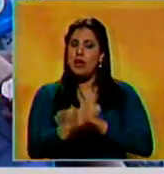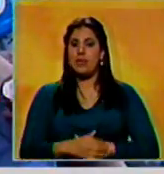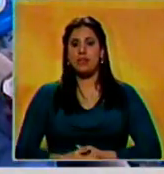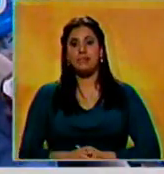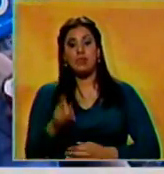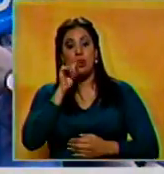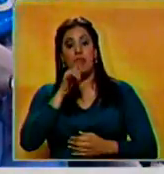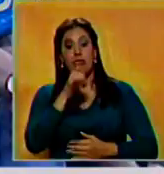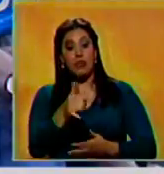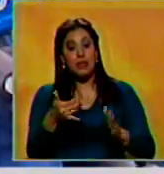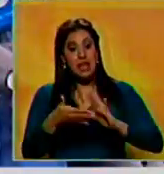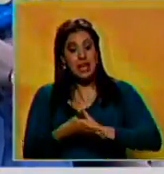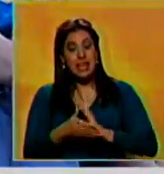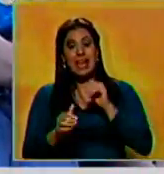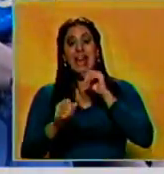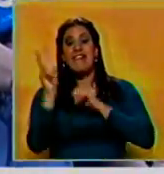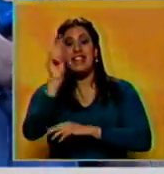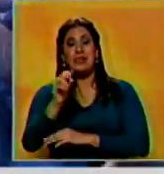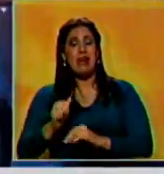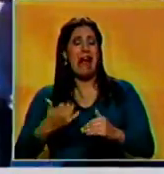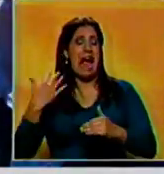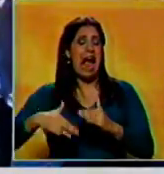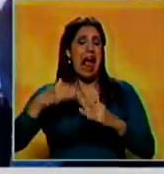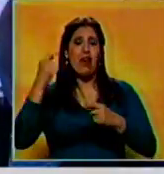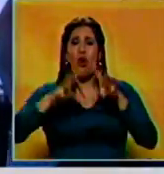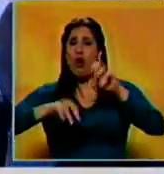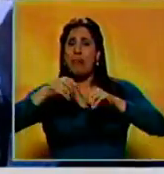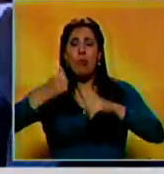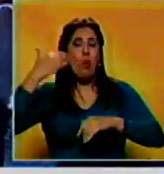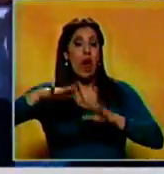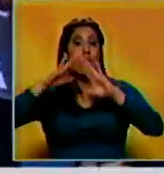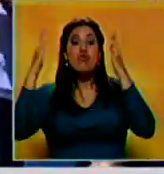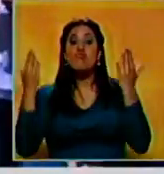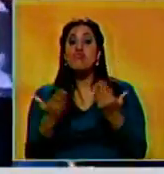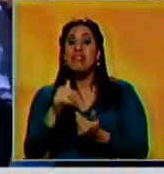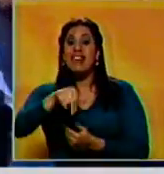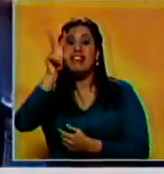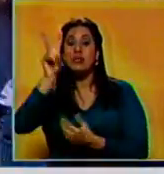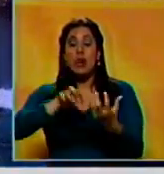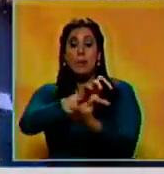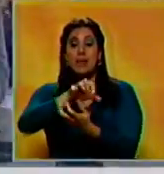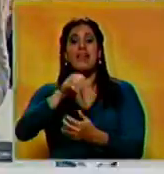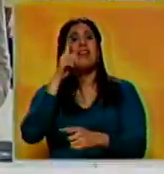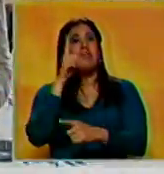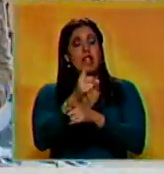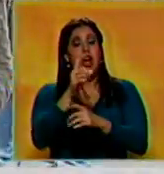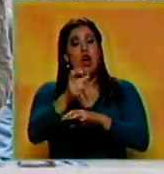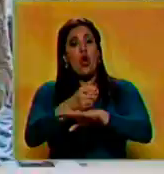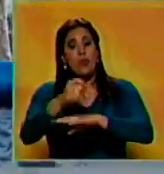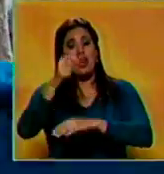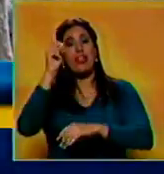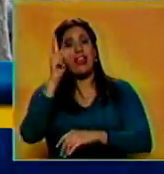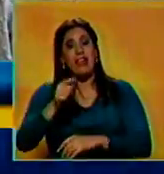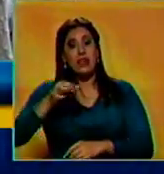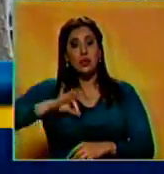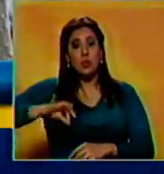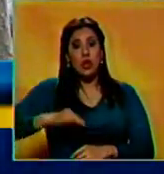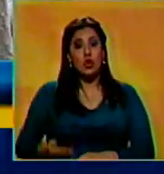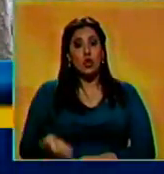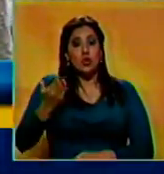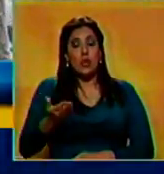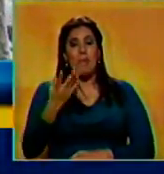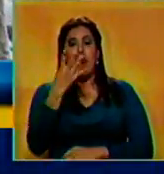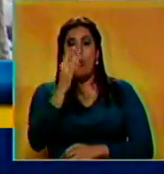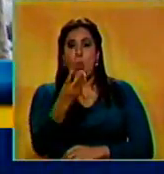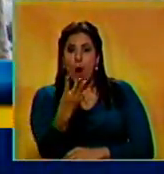Marquina recordó que Venezuela tiene una de las inflaciones más altas del mundo y por ello exigió al Ejecutivo Nacional un aumento de salarios permanente de al